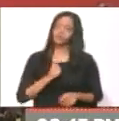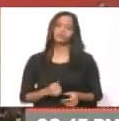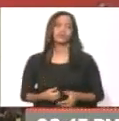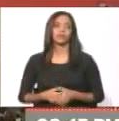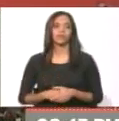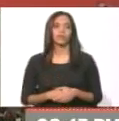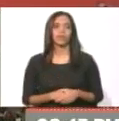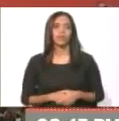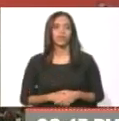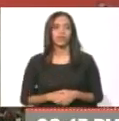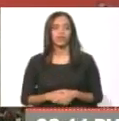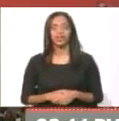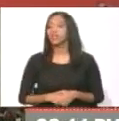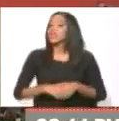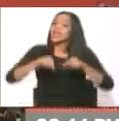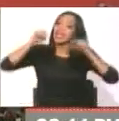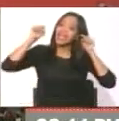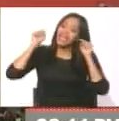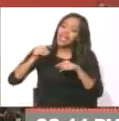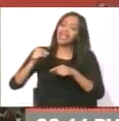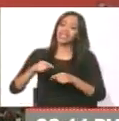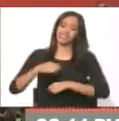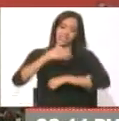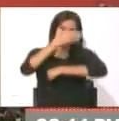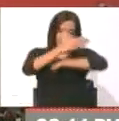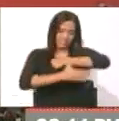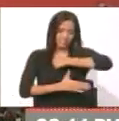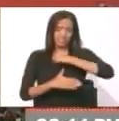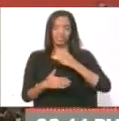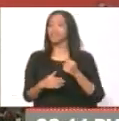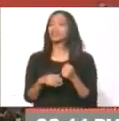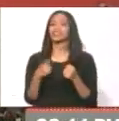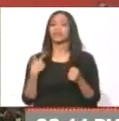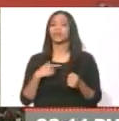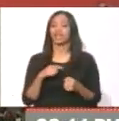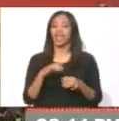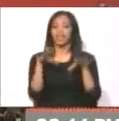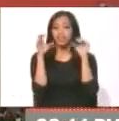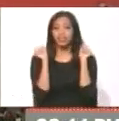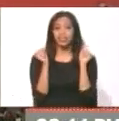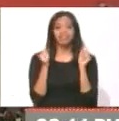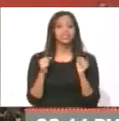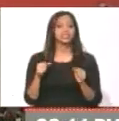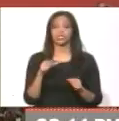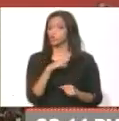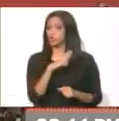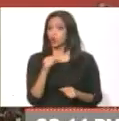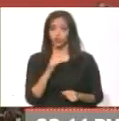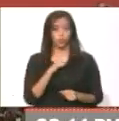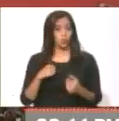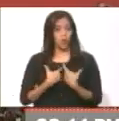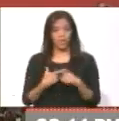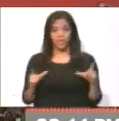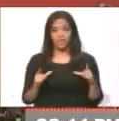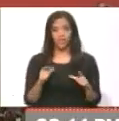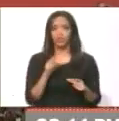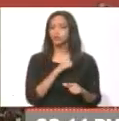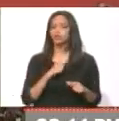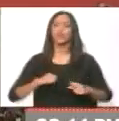José Facamejo. Esa es la coraza que debemos tener. Entender. Que si no somos libres, no seremos nada.